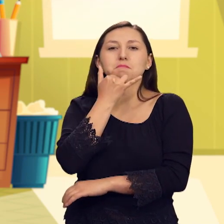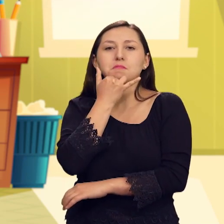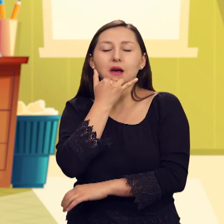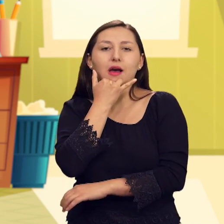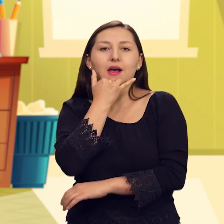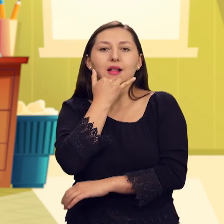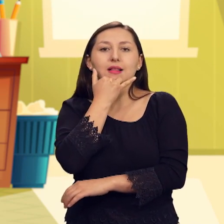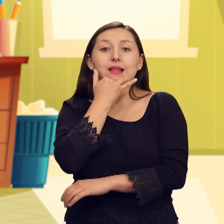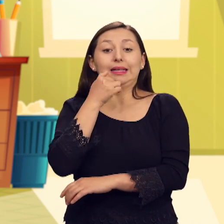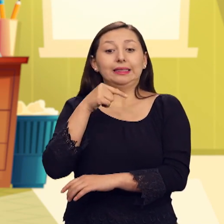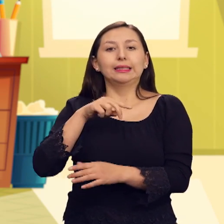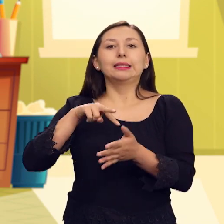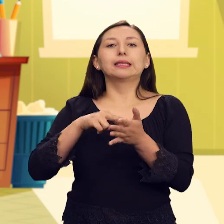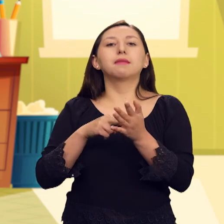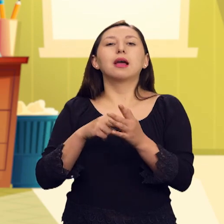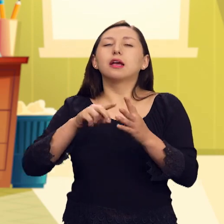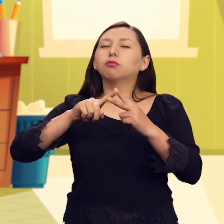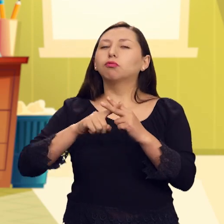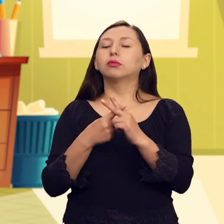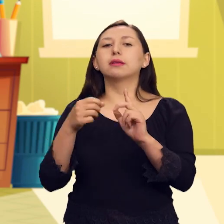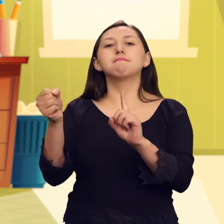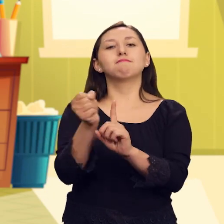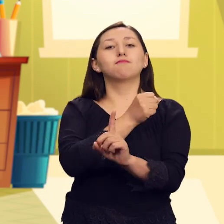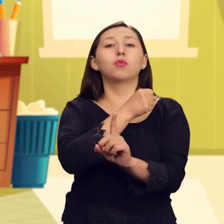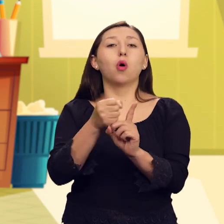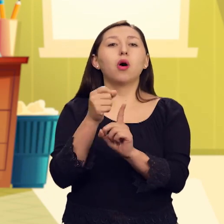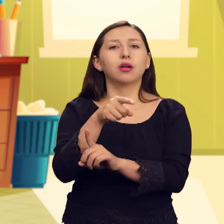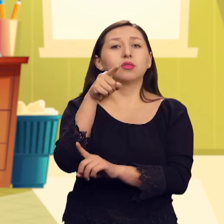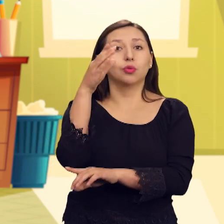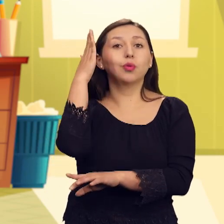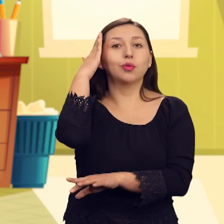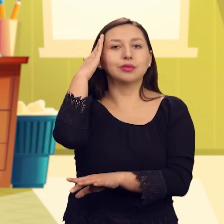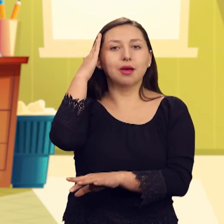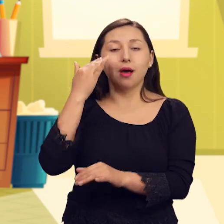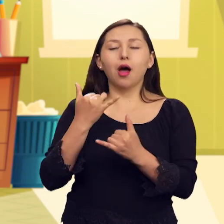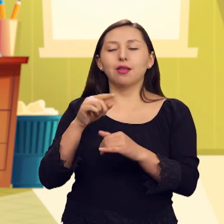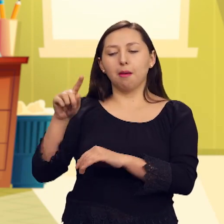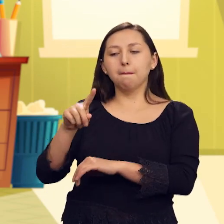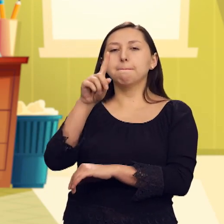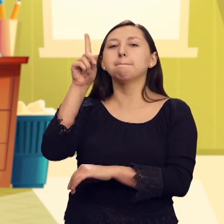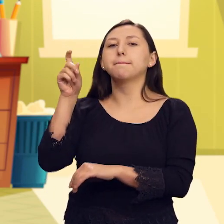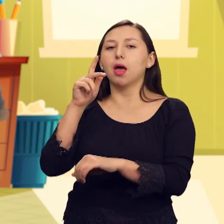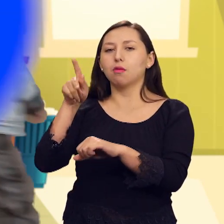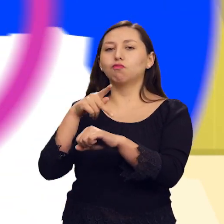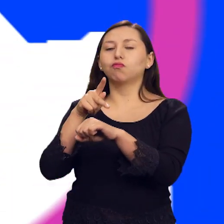violencias. ¿Ustedes qué creen? Ya sé a quién podemos preguntarle.